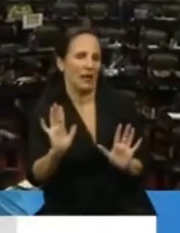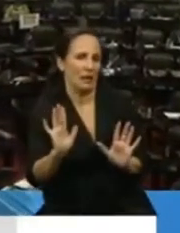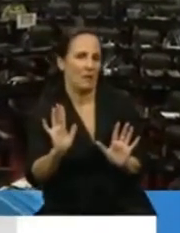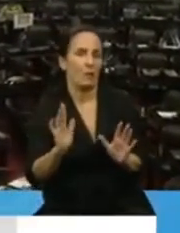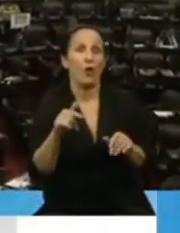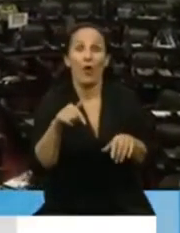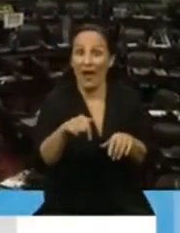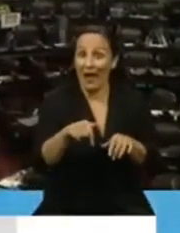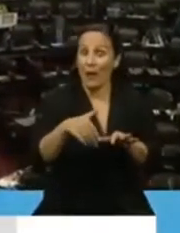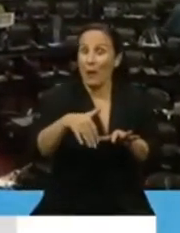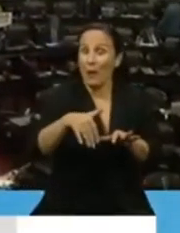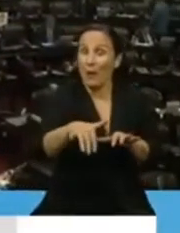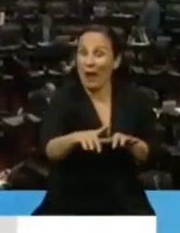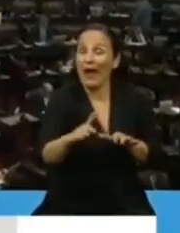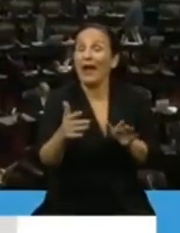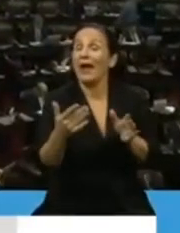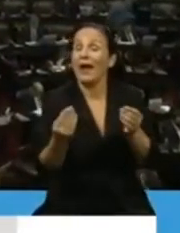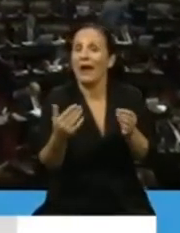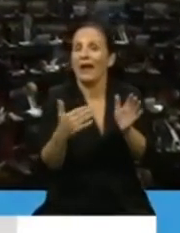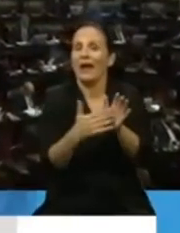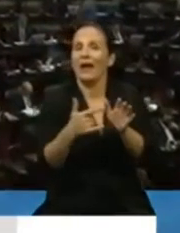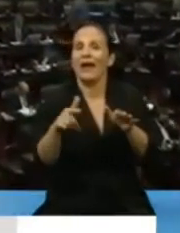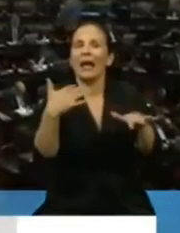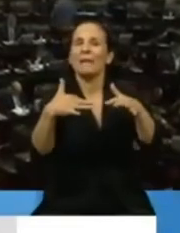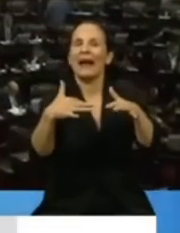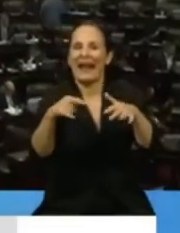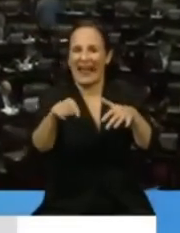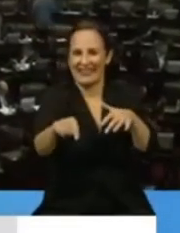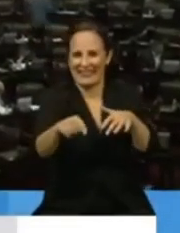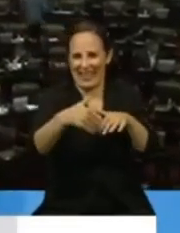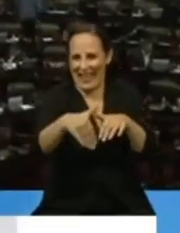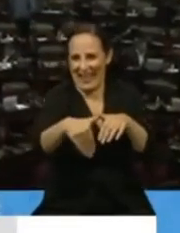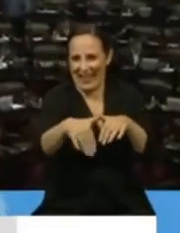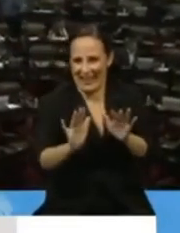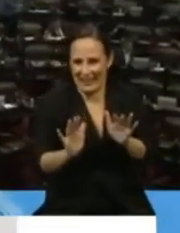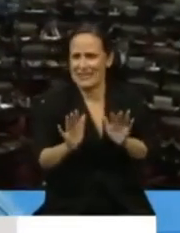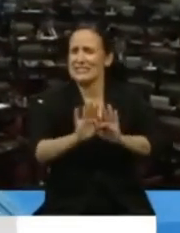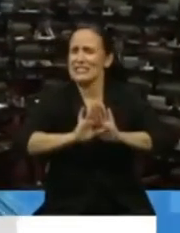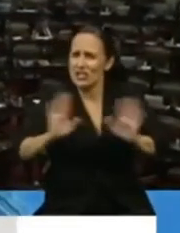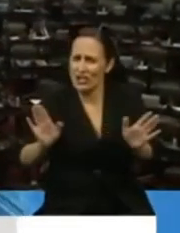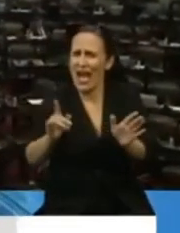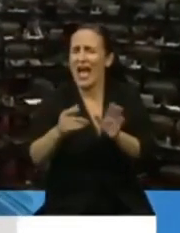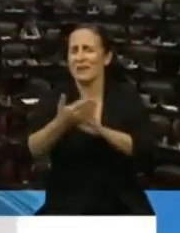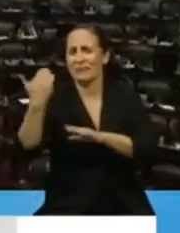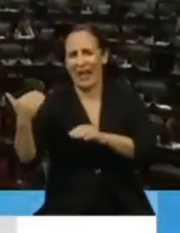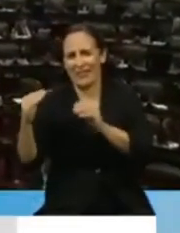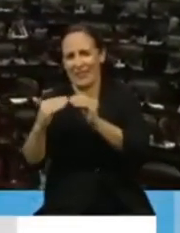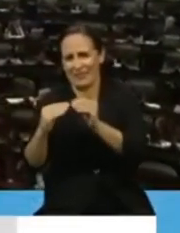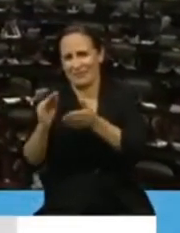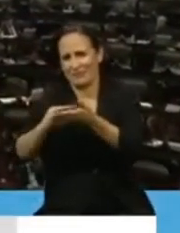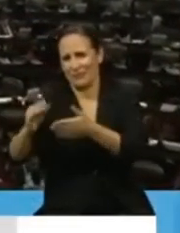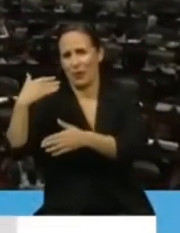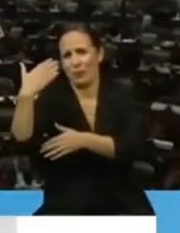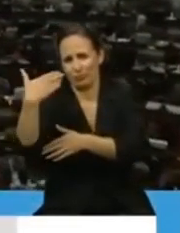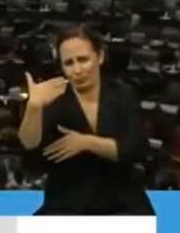mientras dure la emergencia sanitaria. Como ya lo han explicado anteriormente quienes me han